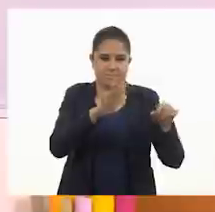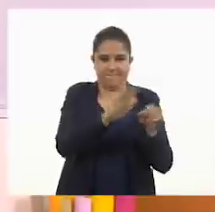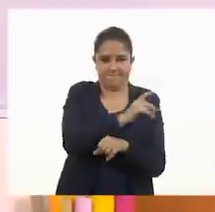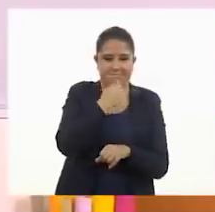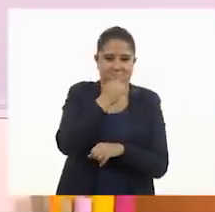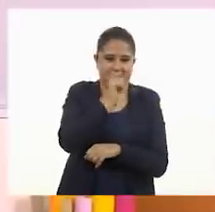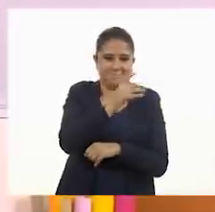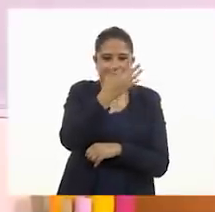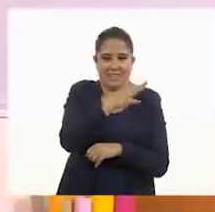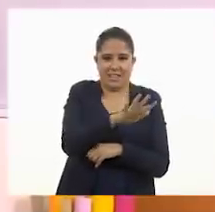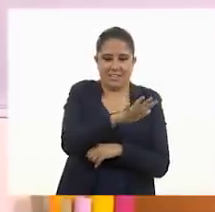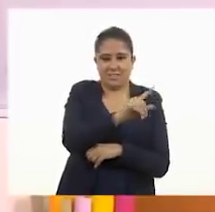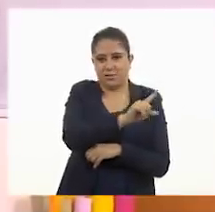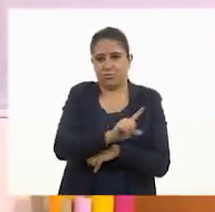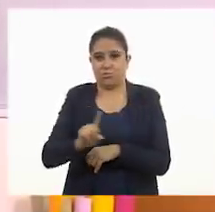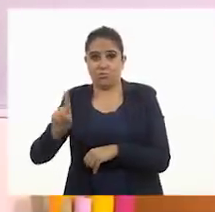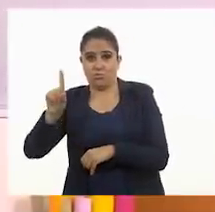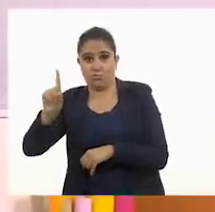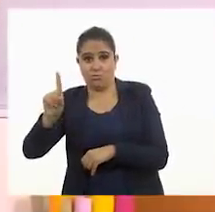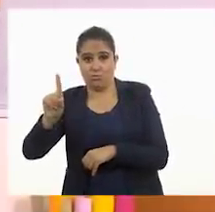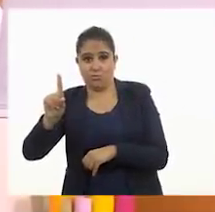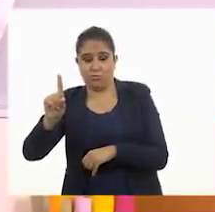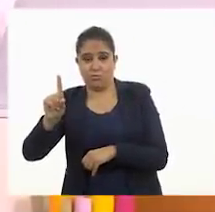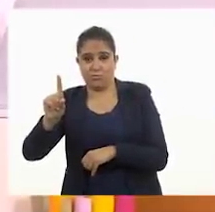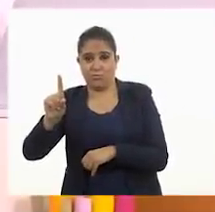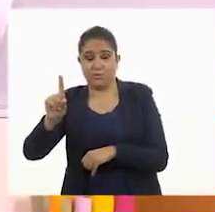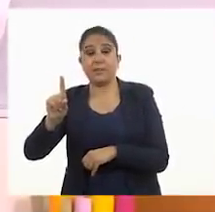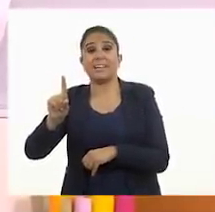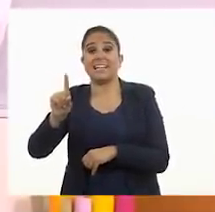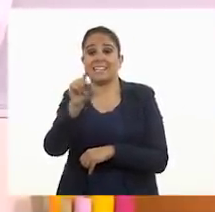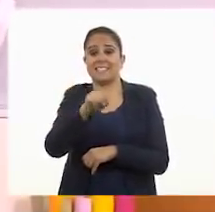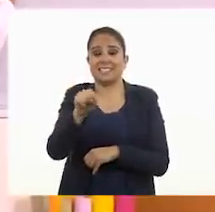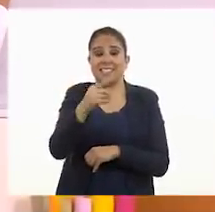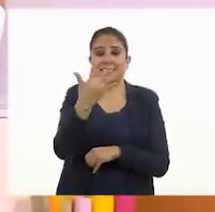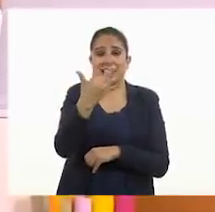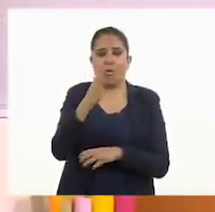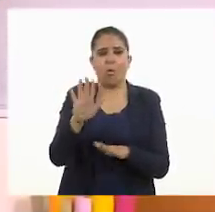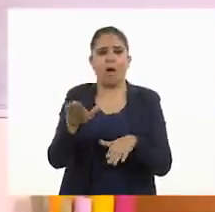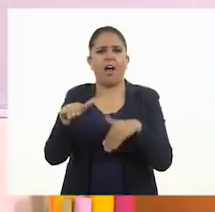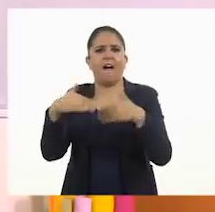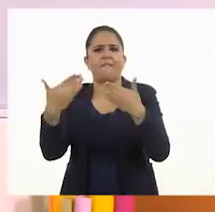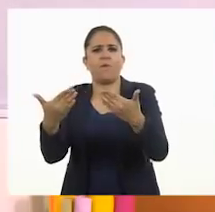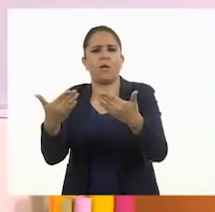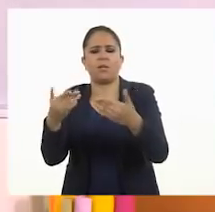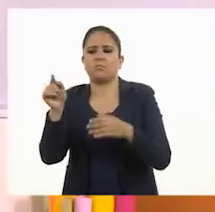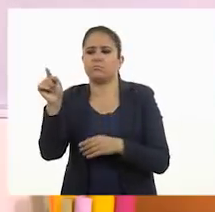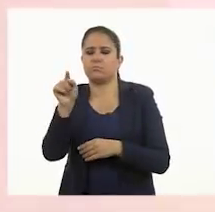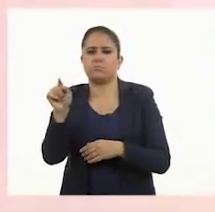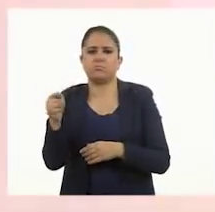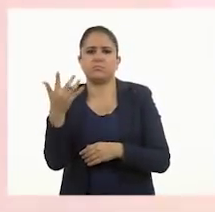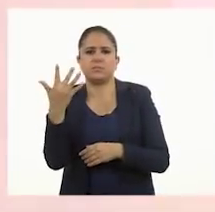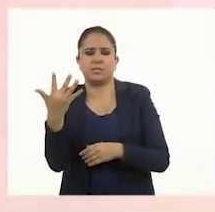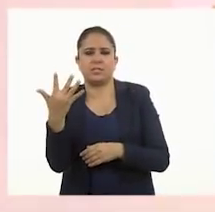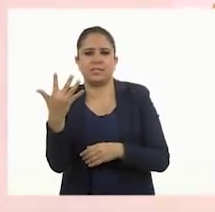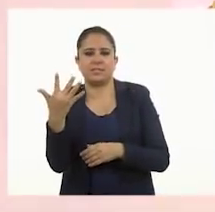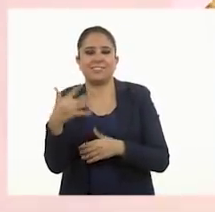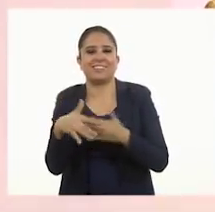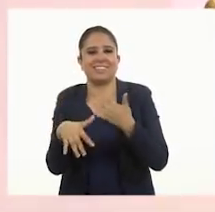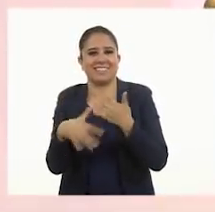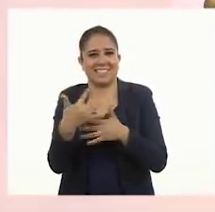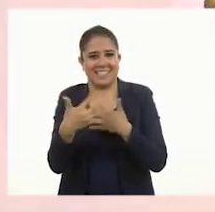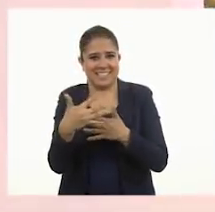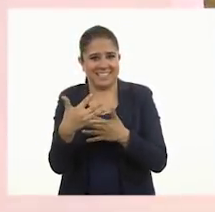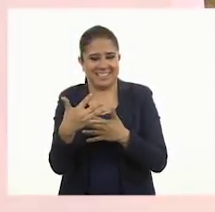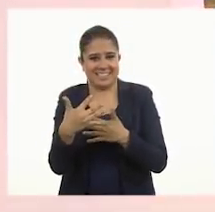nuestro tablero de diez. Y cinco, que representa las fichitas que